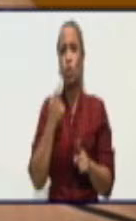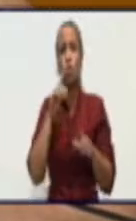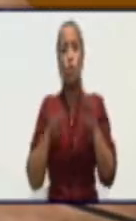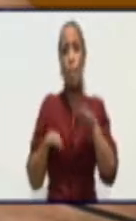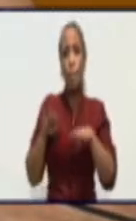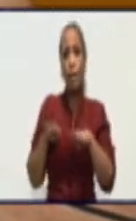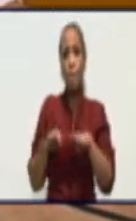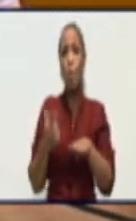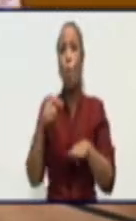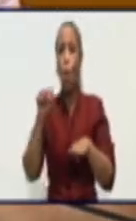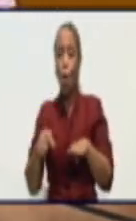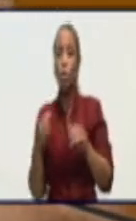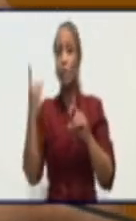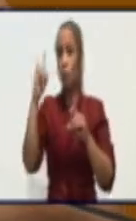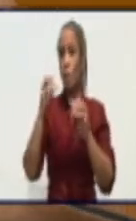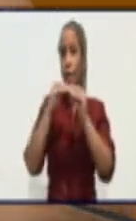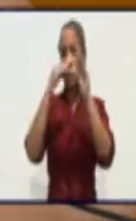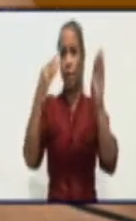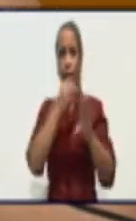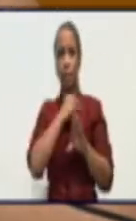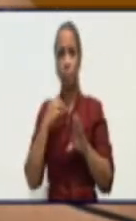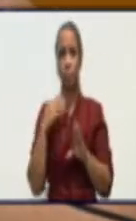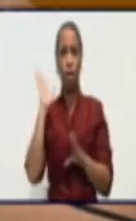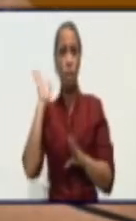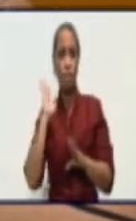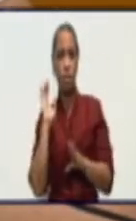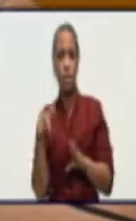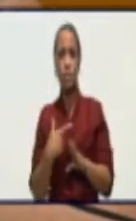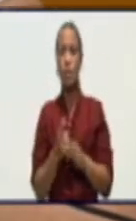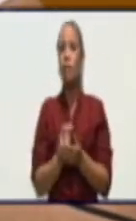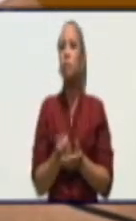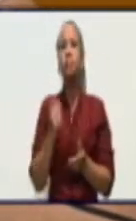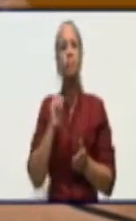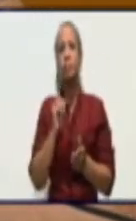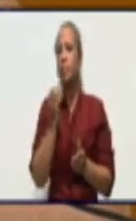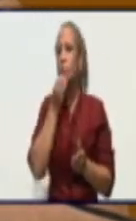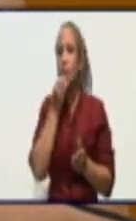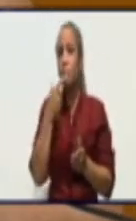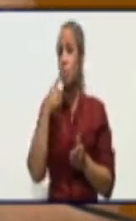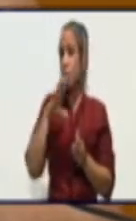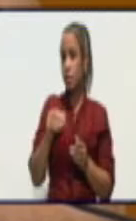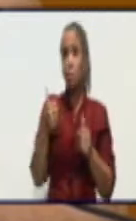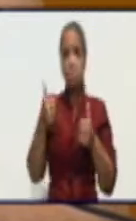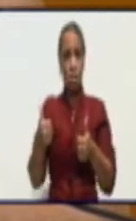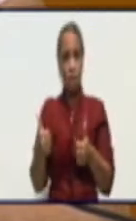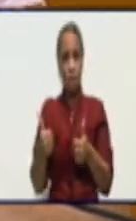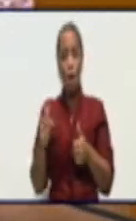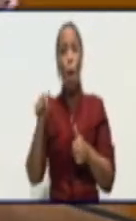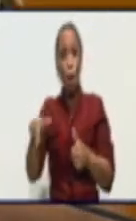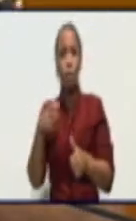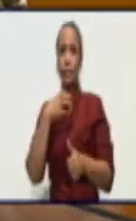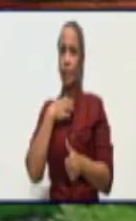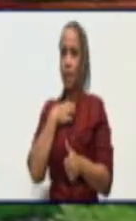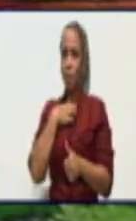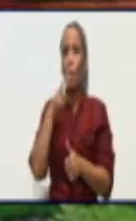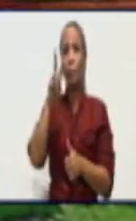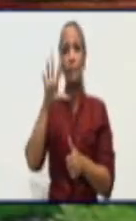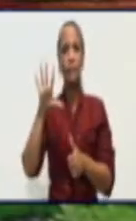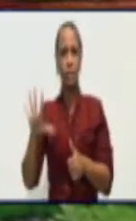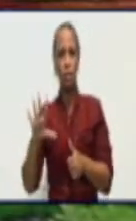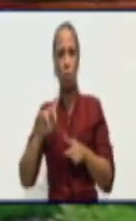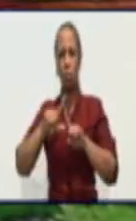televisión nos podemos considerar que estamos bien o no estamos bien porque hoy tenemos 25 pero mañana no sabemos cómo vamos a despertar